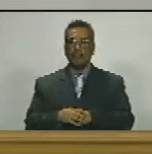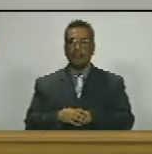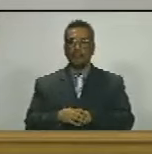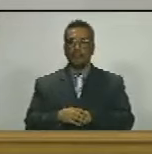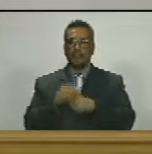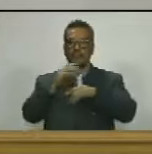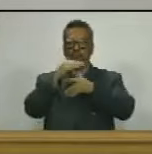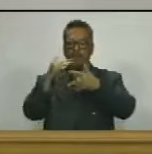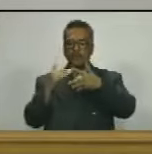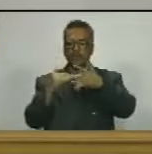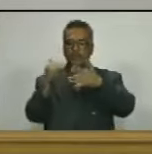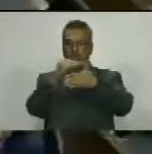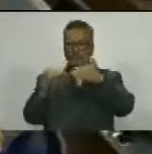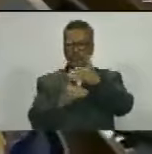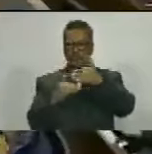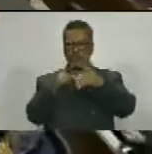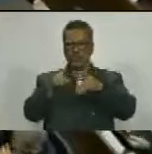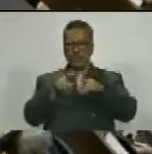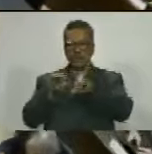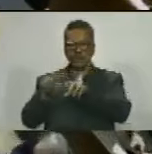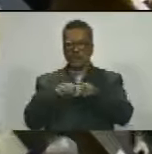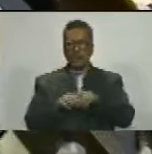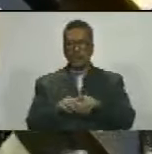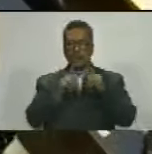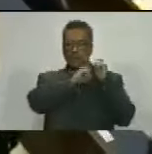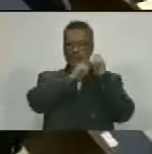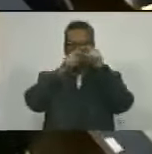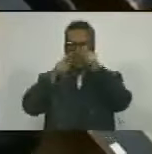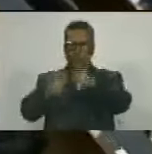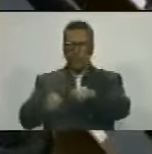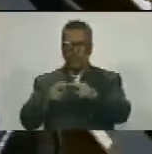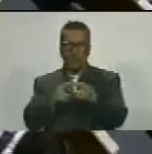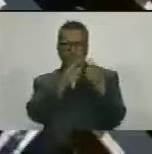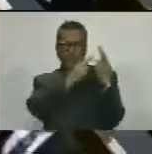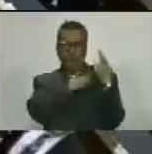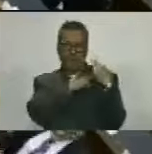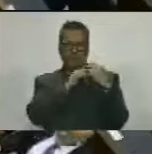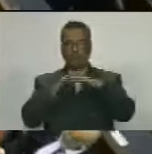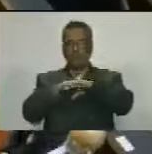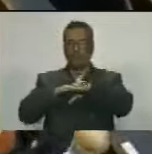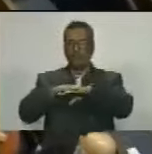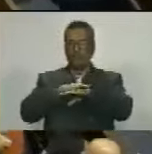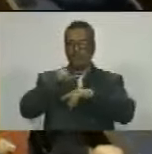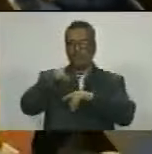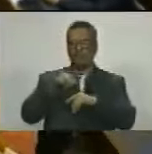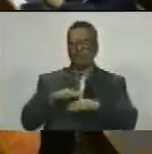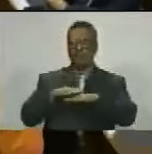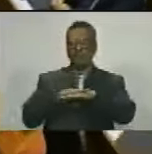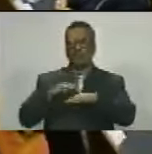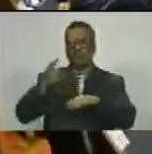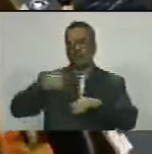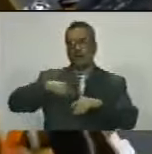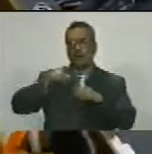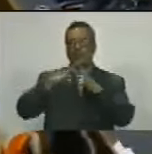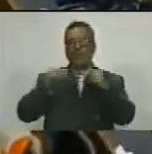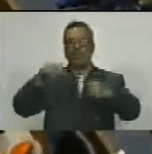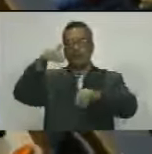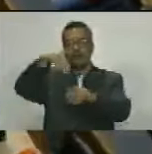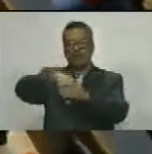siguiente punto del orden del día señor secretaria designación del representante de la asamblea tenemos que votar